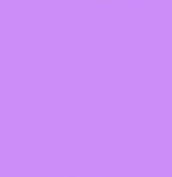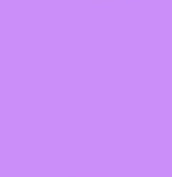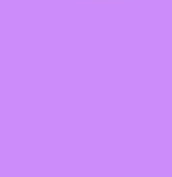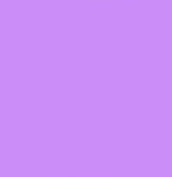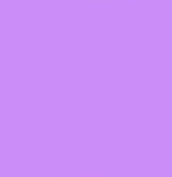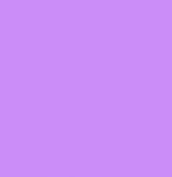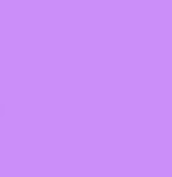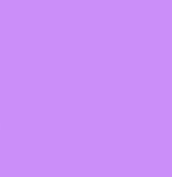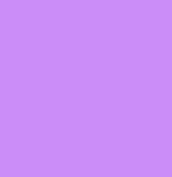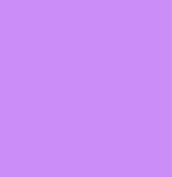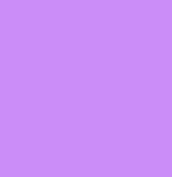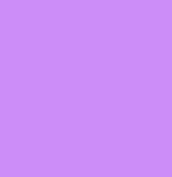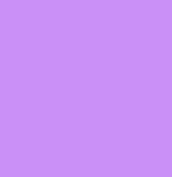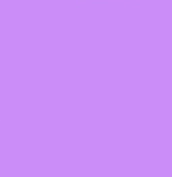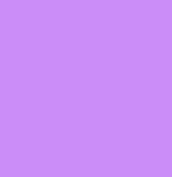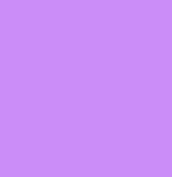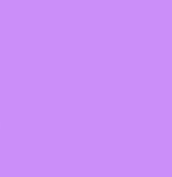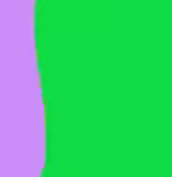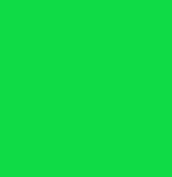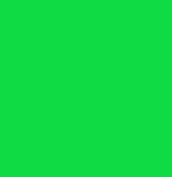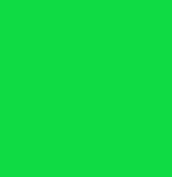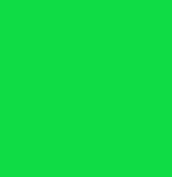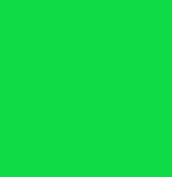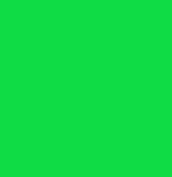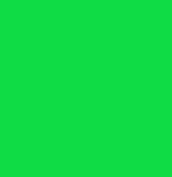¡Chao! ¡Hasta pronto, Daniel!